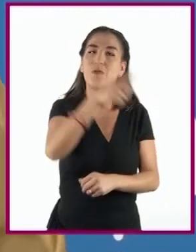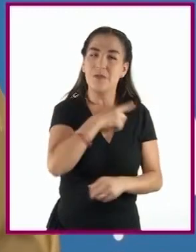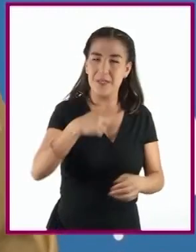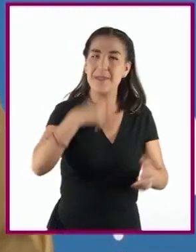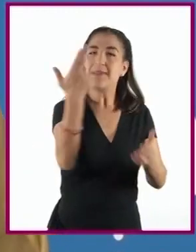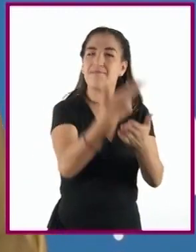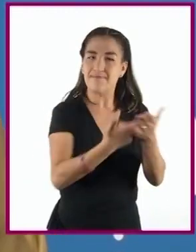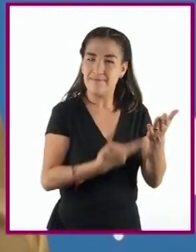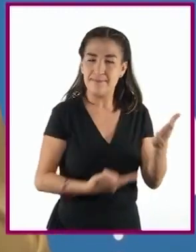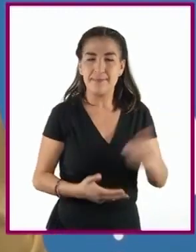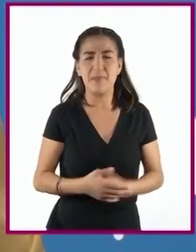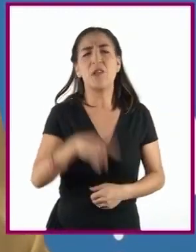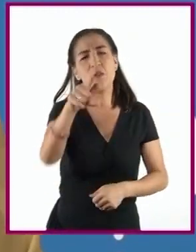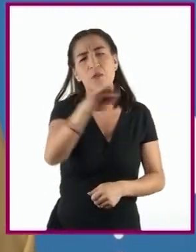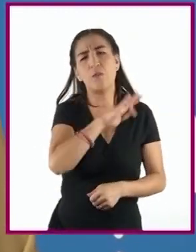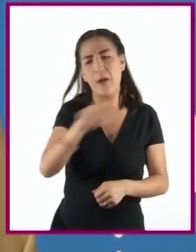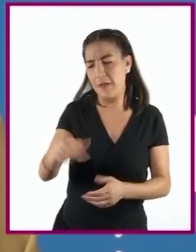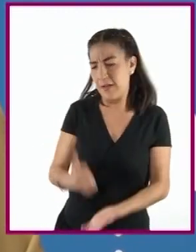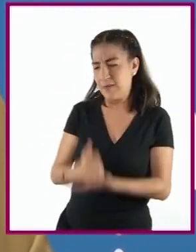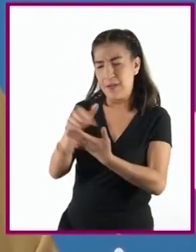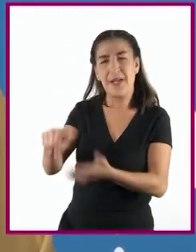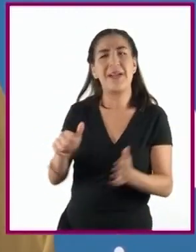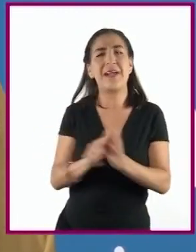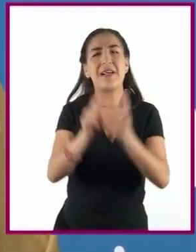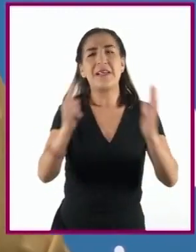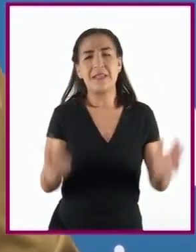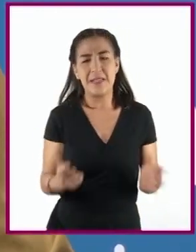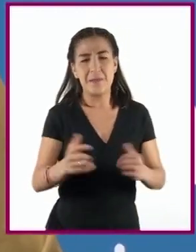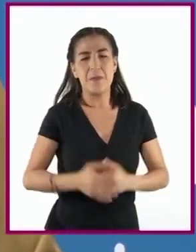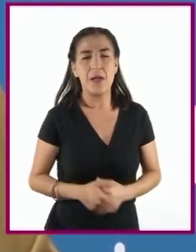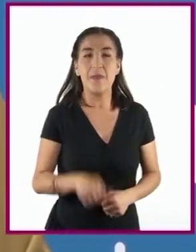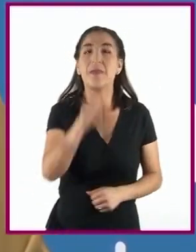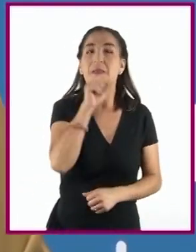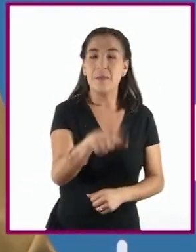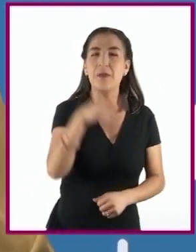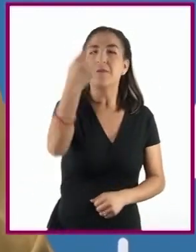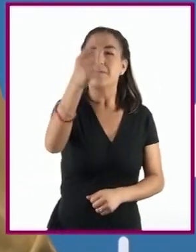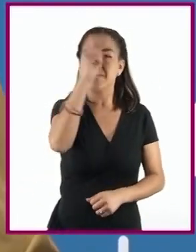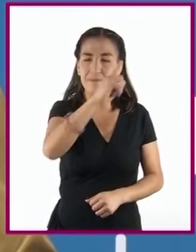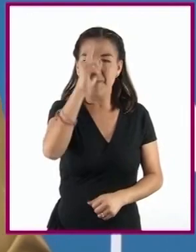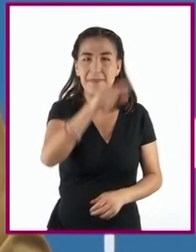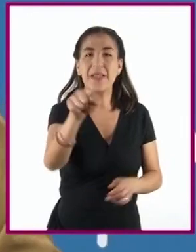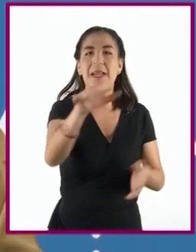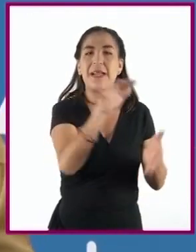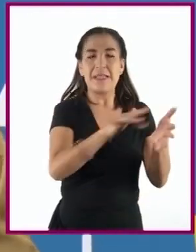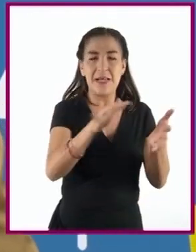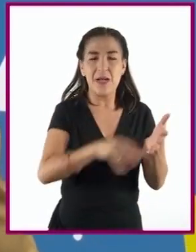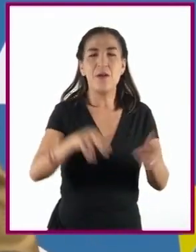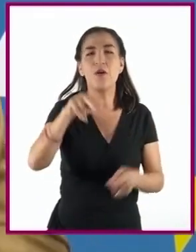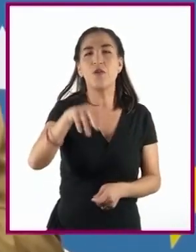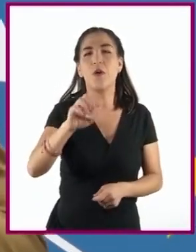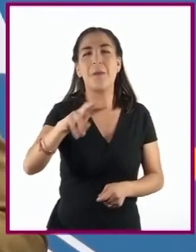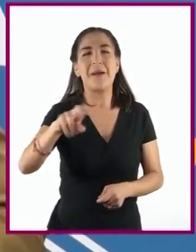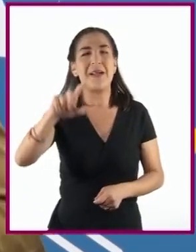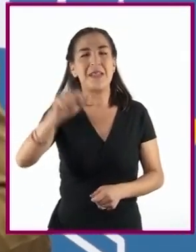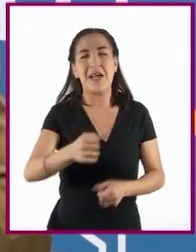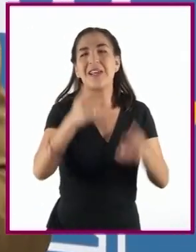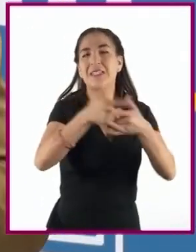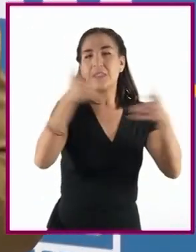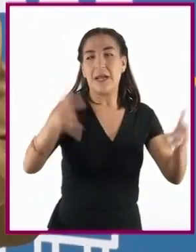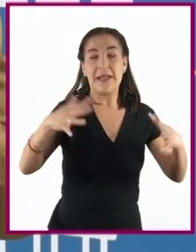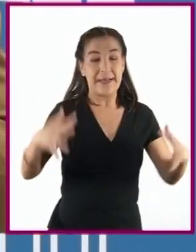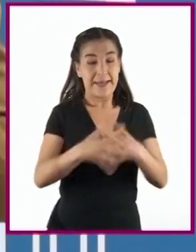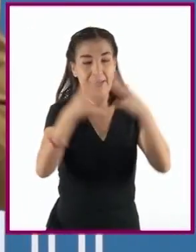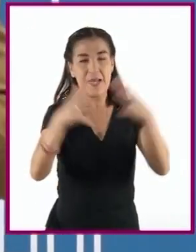pueden apoyarse en su libro de texto además les recomendamos leer las novelas históricas guerra en el